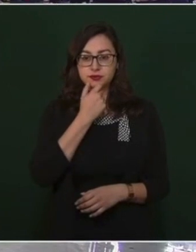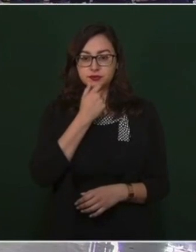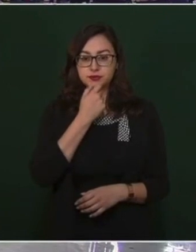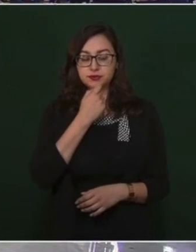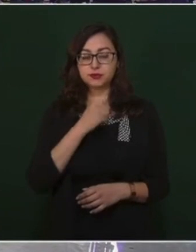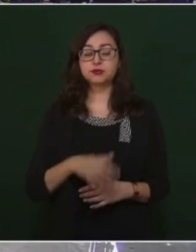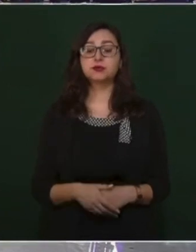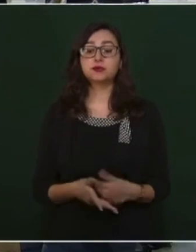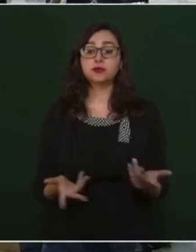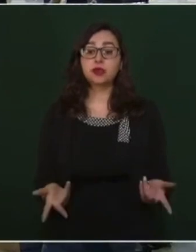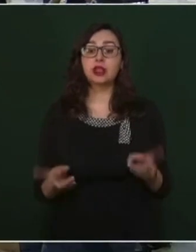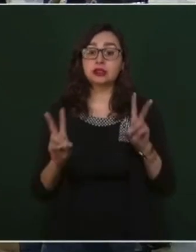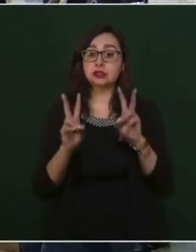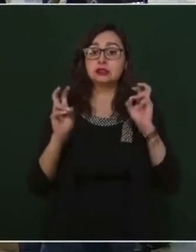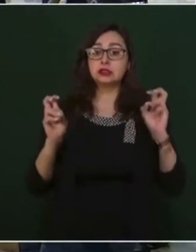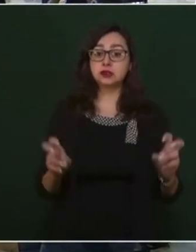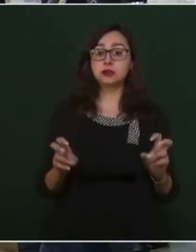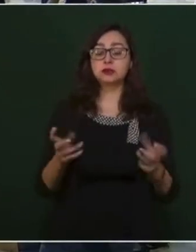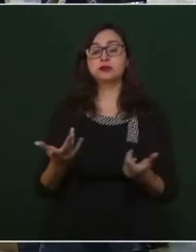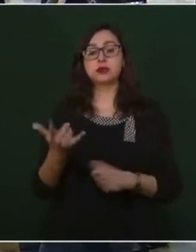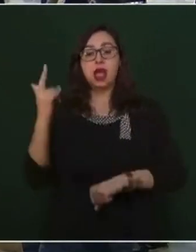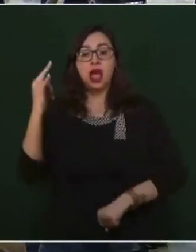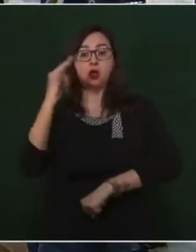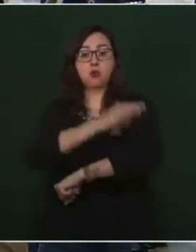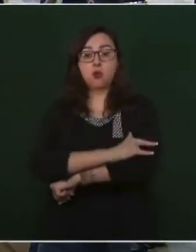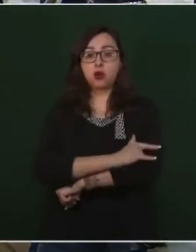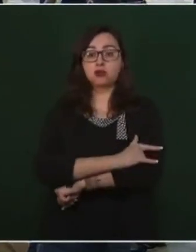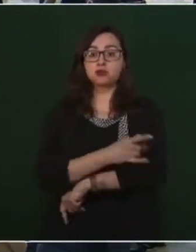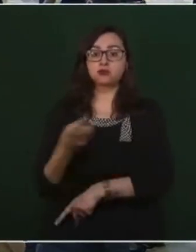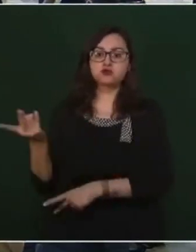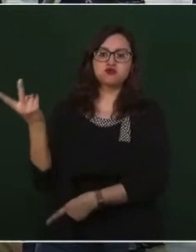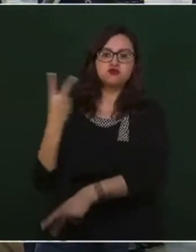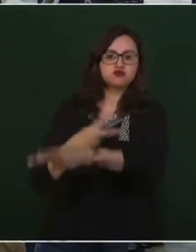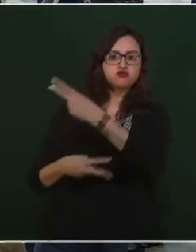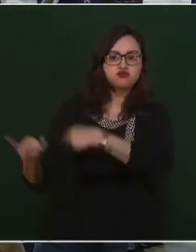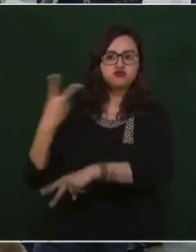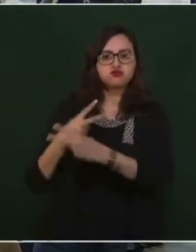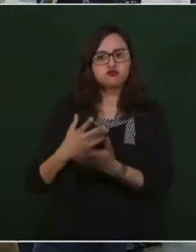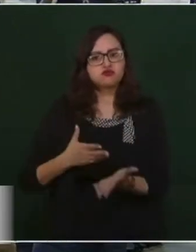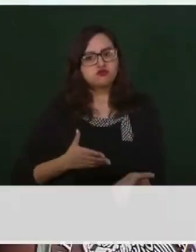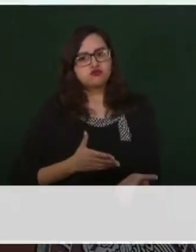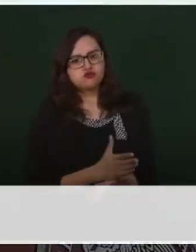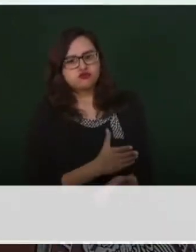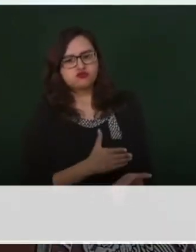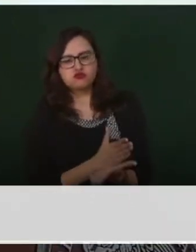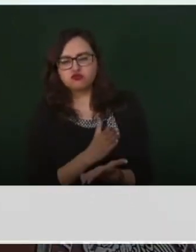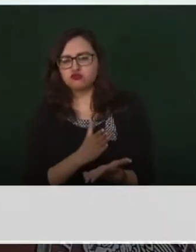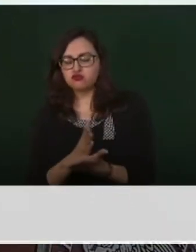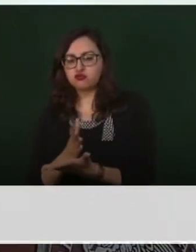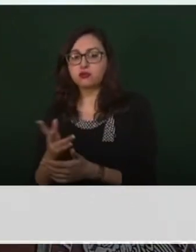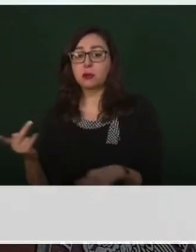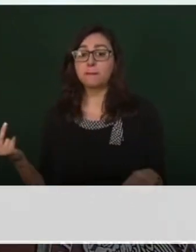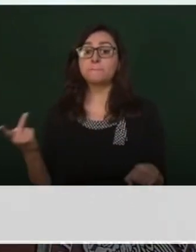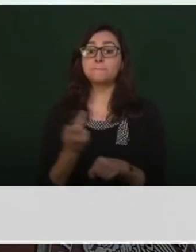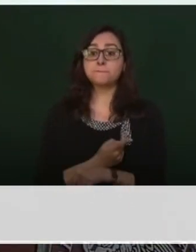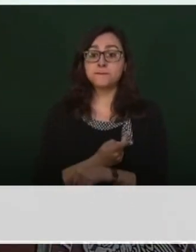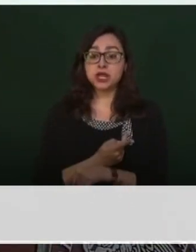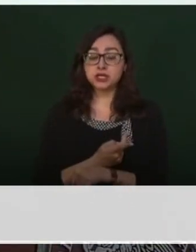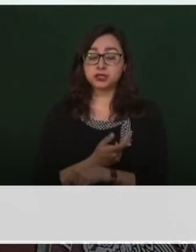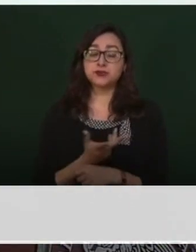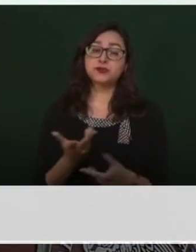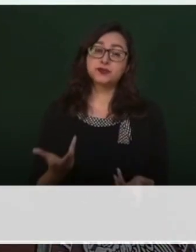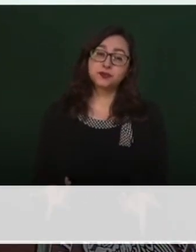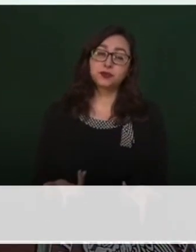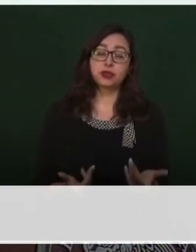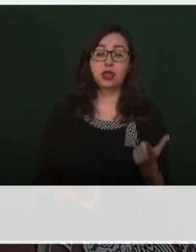aeropuerto ha sido motivo de alguna